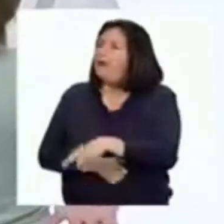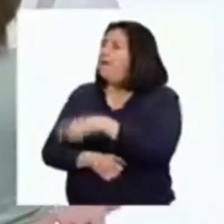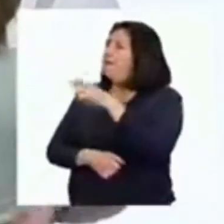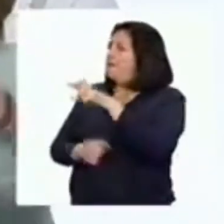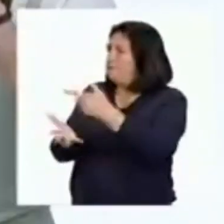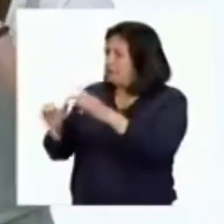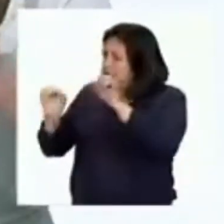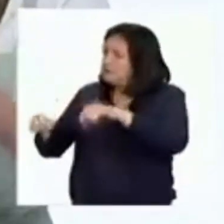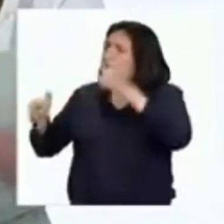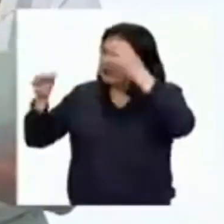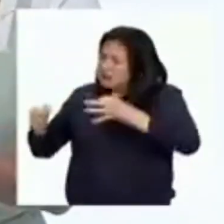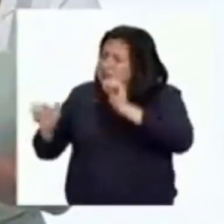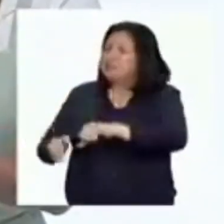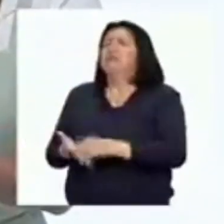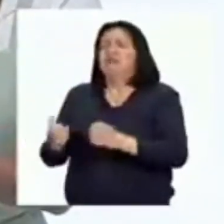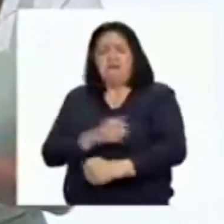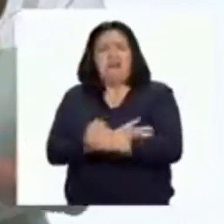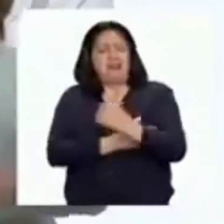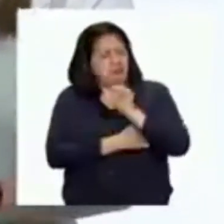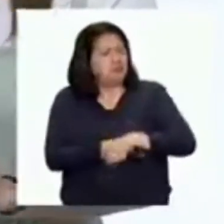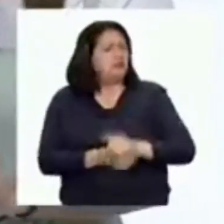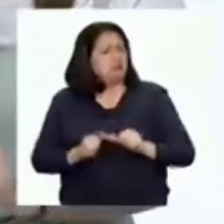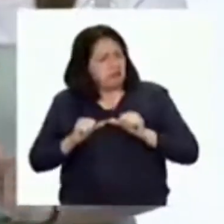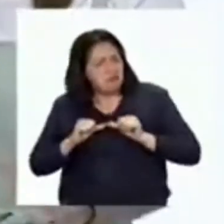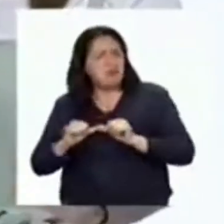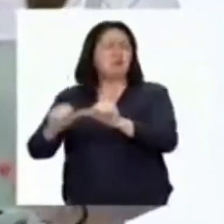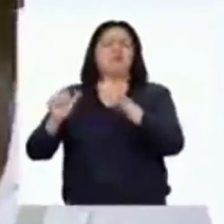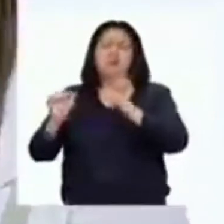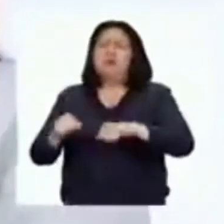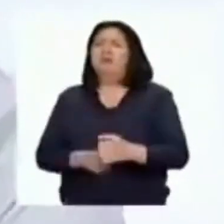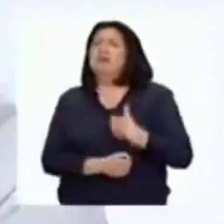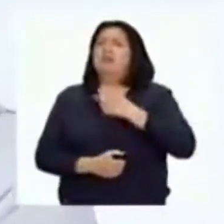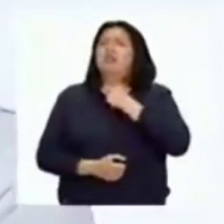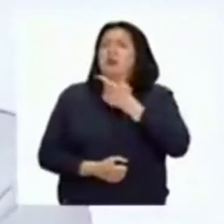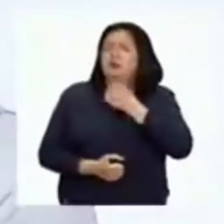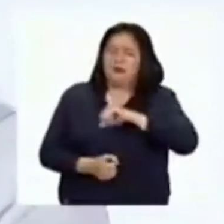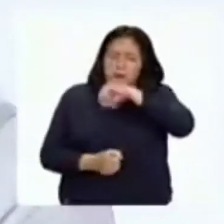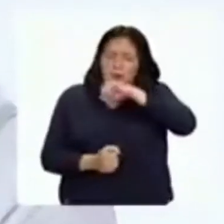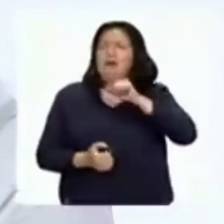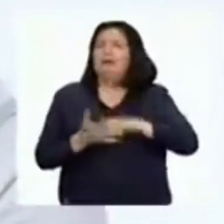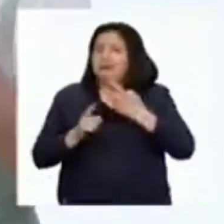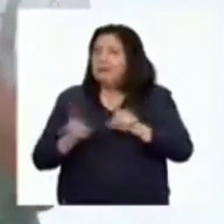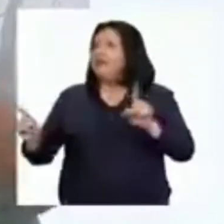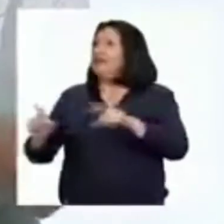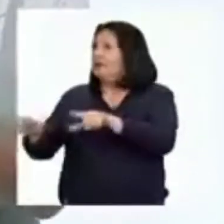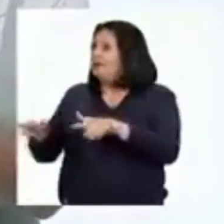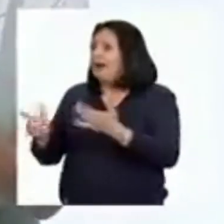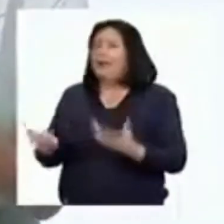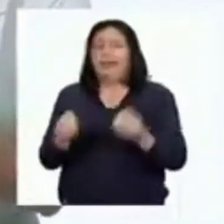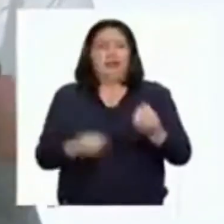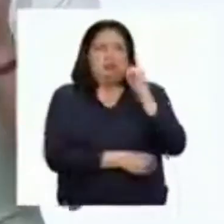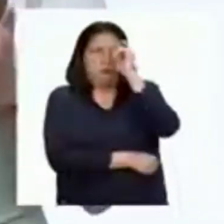darse una oportunidad y escogió continuar con su pasión, pero en un lugar diferente. Convirtió su dificultad en